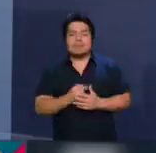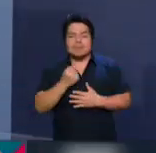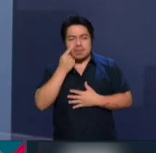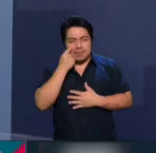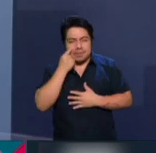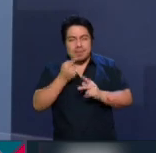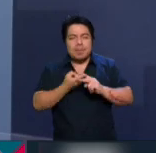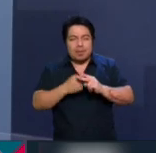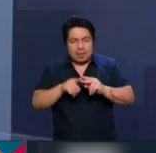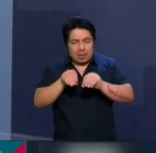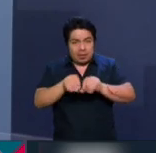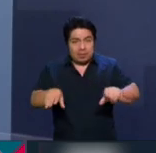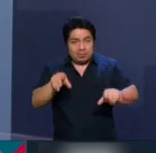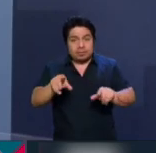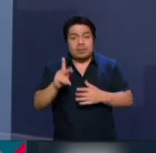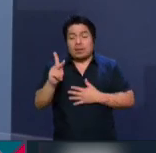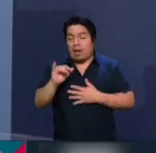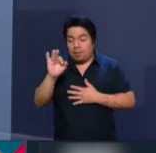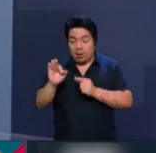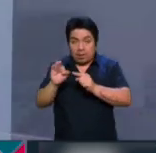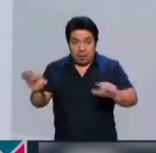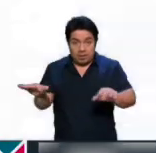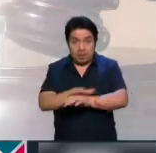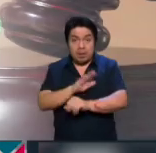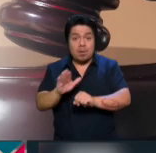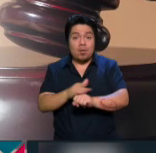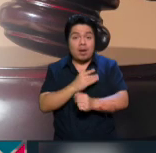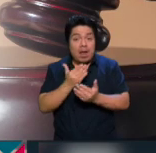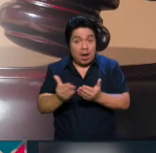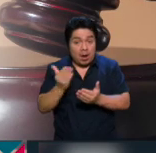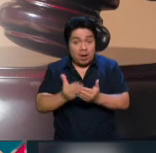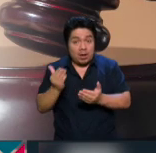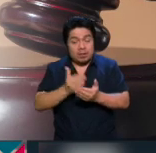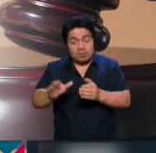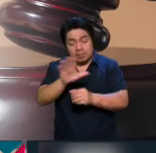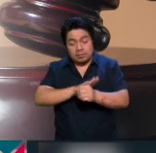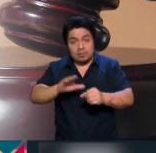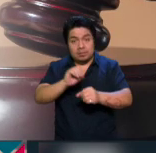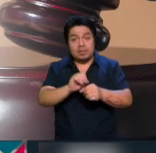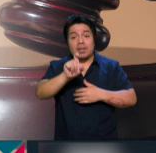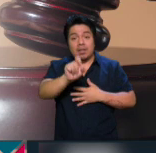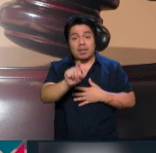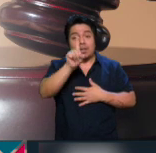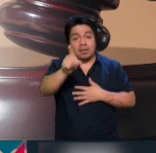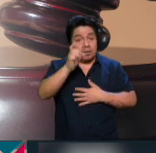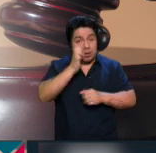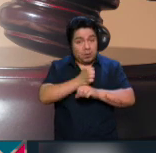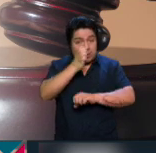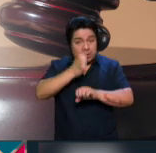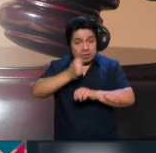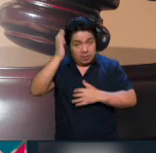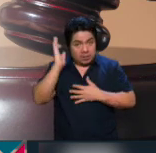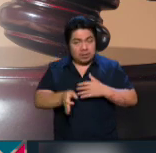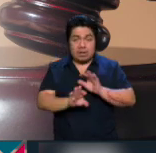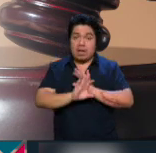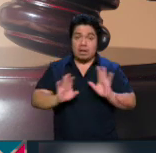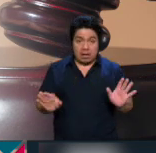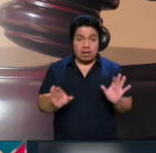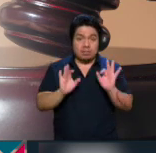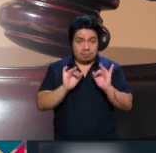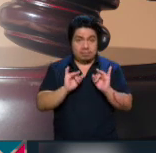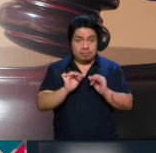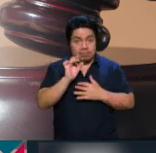Iniciamos con información de la reforma judicial, pues hasta este momento suman 21 estados que ya aprobaron el dictamen en sus respectivos